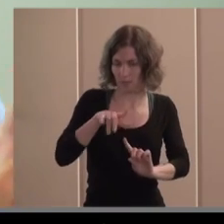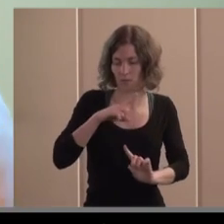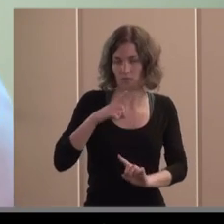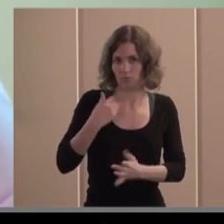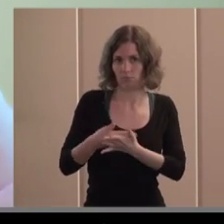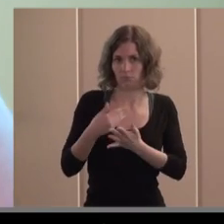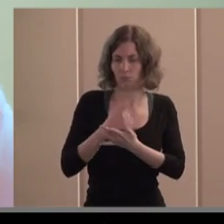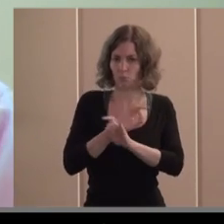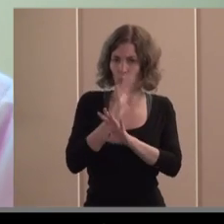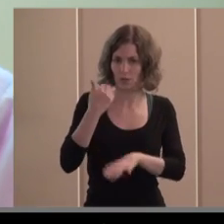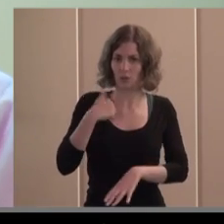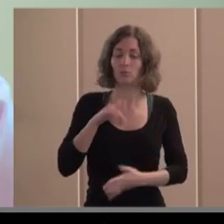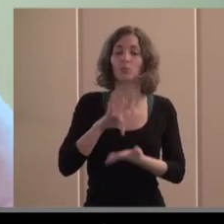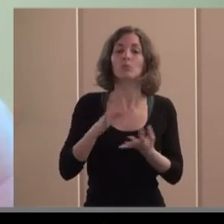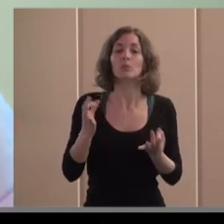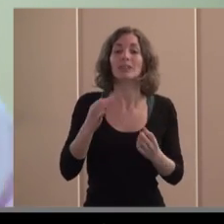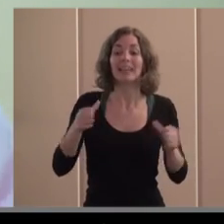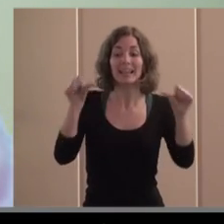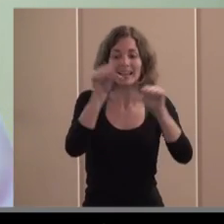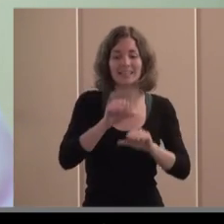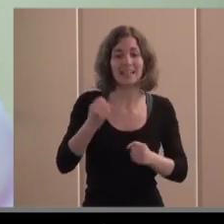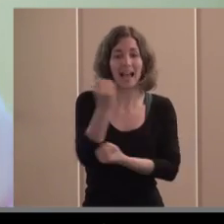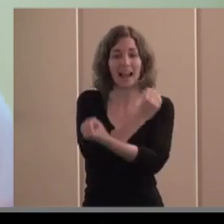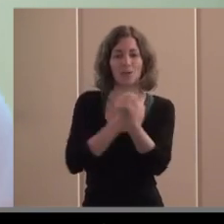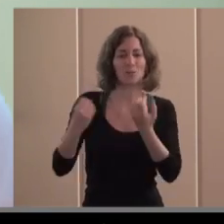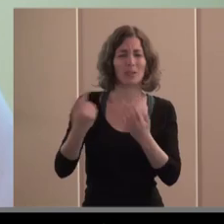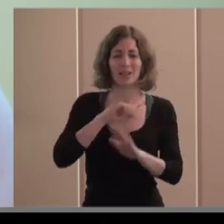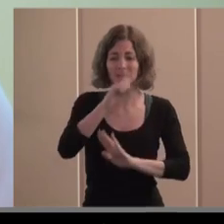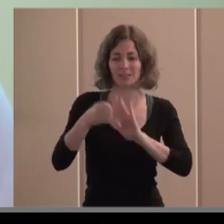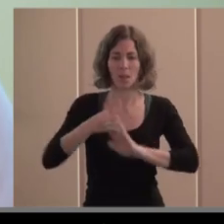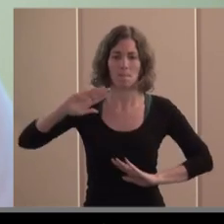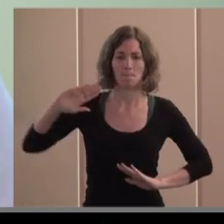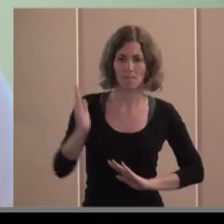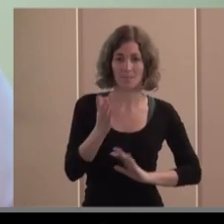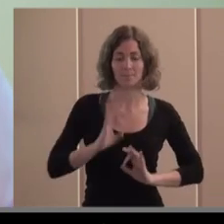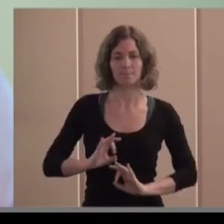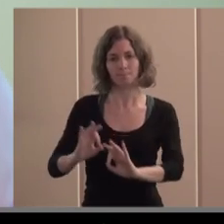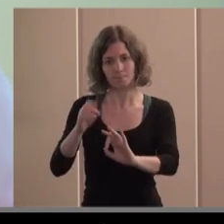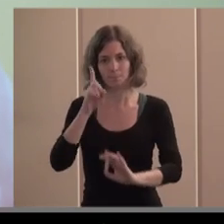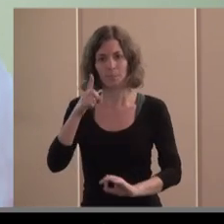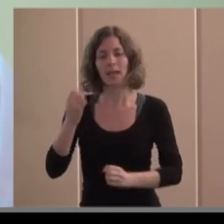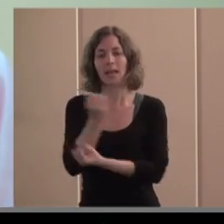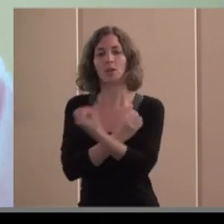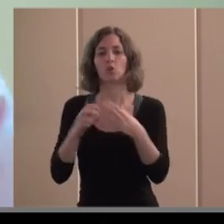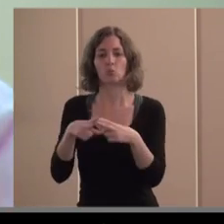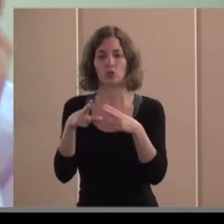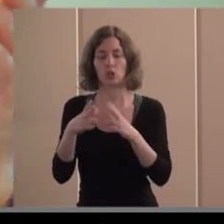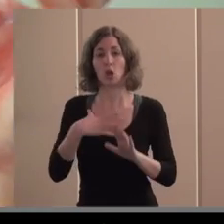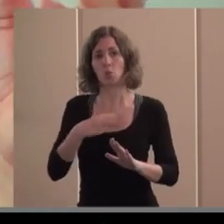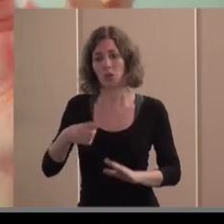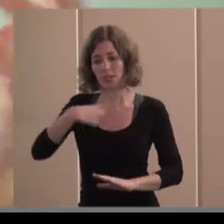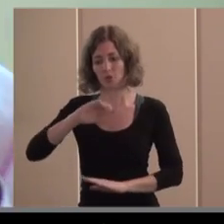está pasando es que la crisis ha golpeado toda la economía y particularmente también a la economía social menos probablemente porque somos un poco más resilientes